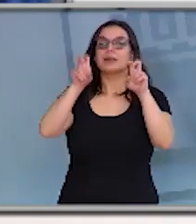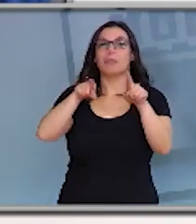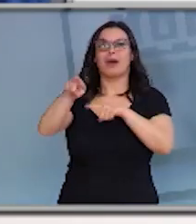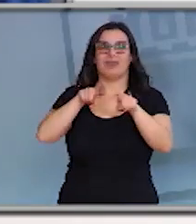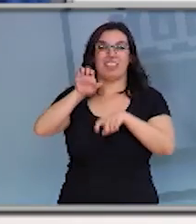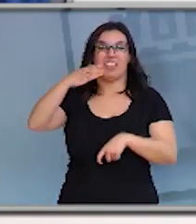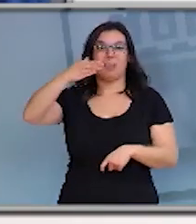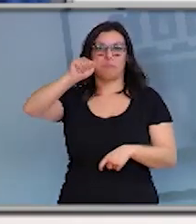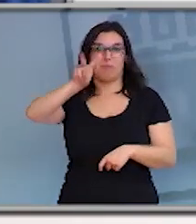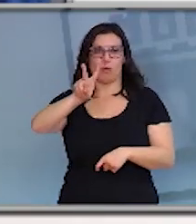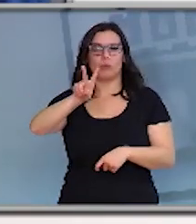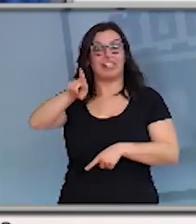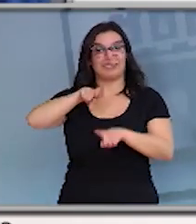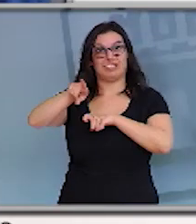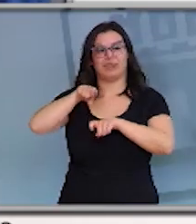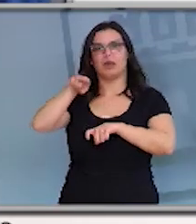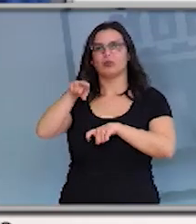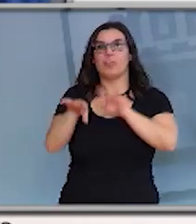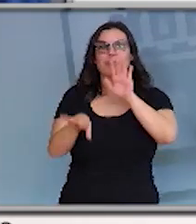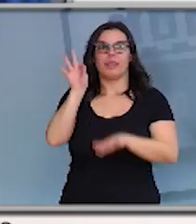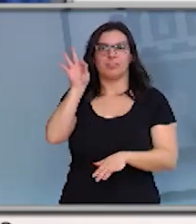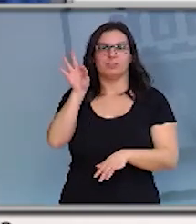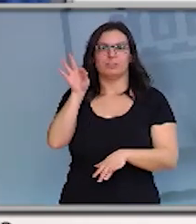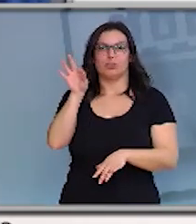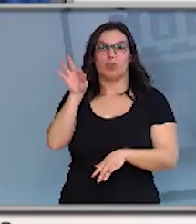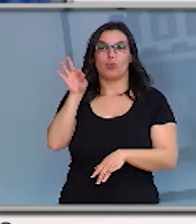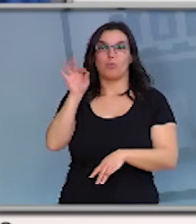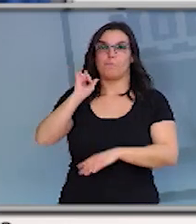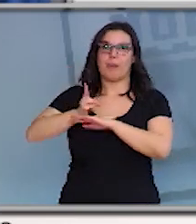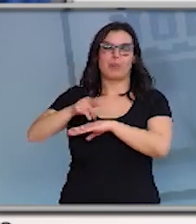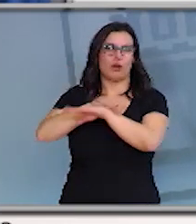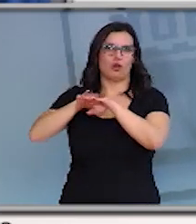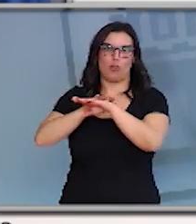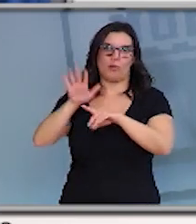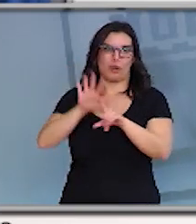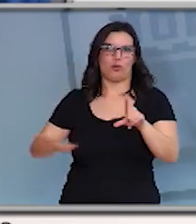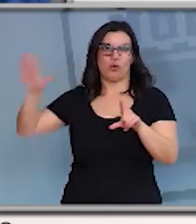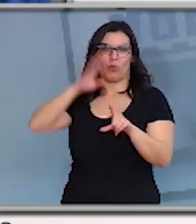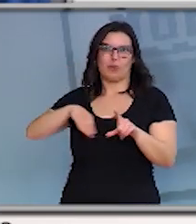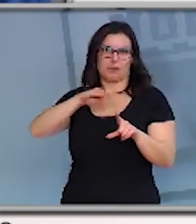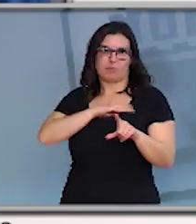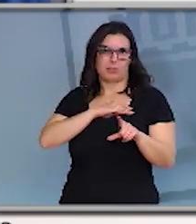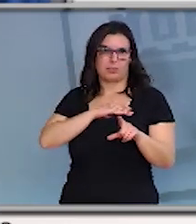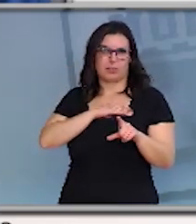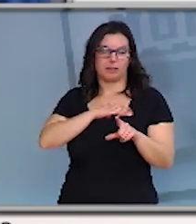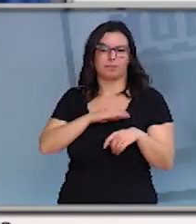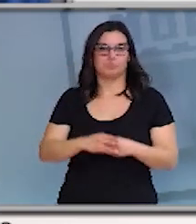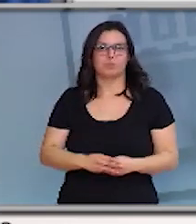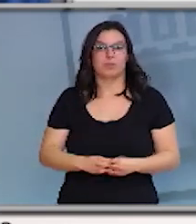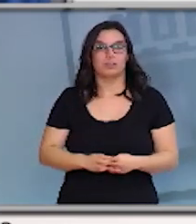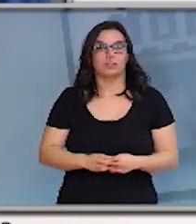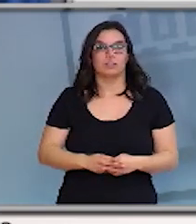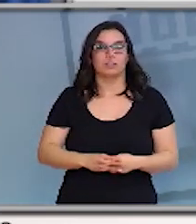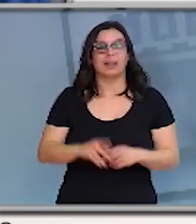es una decisión que corresponde al Gobierno central y que tiene las mismas características. Con respecto a los